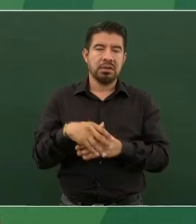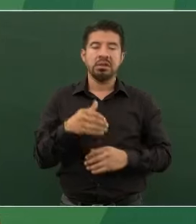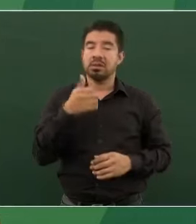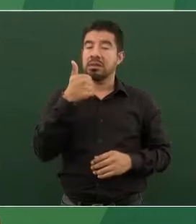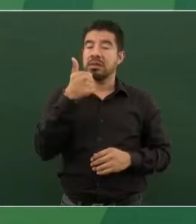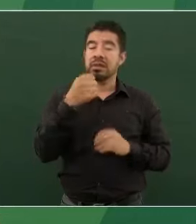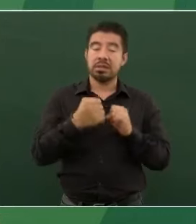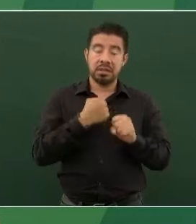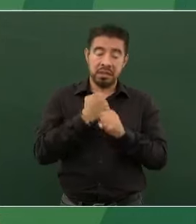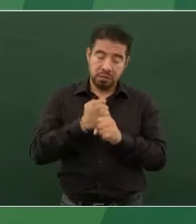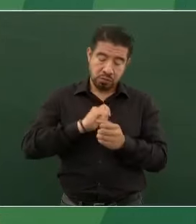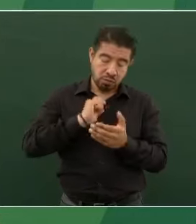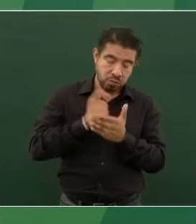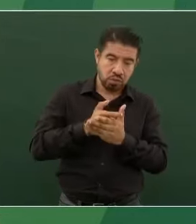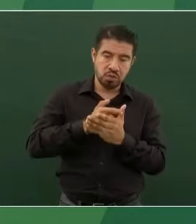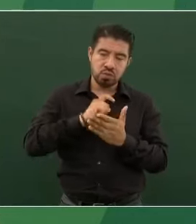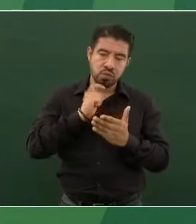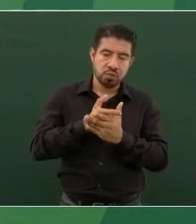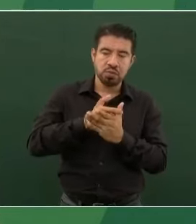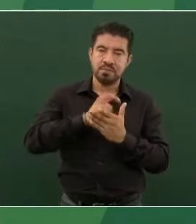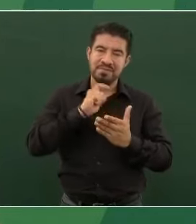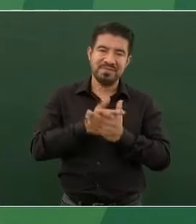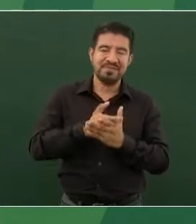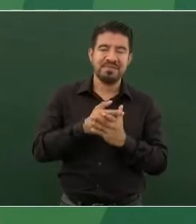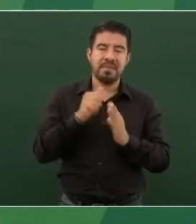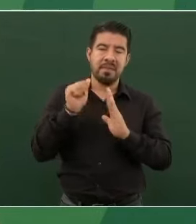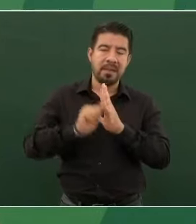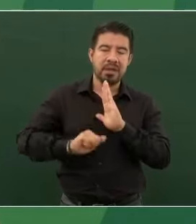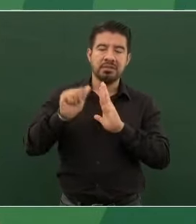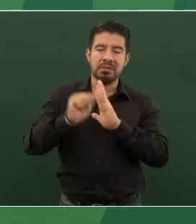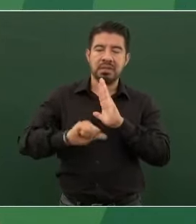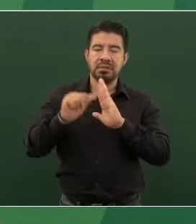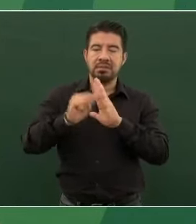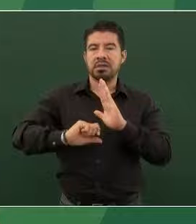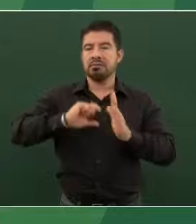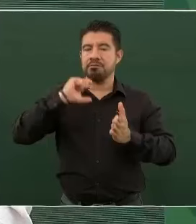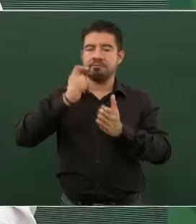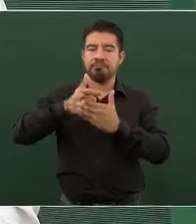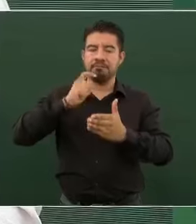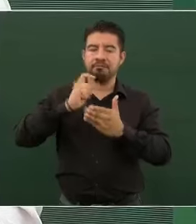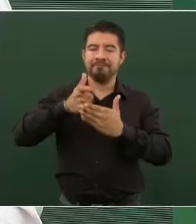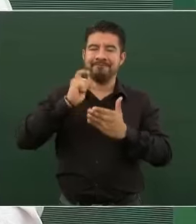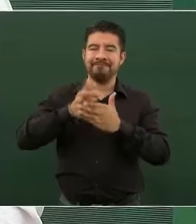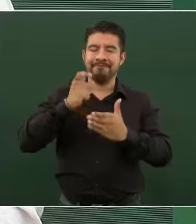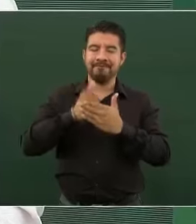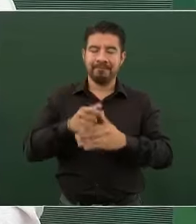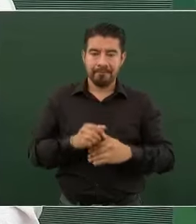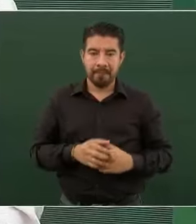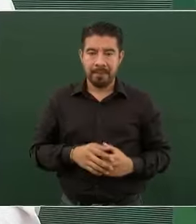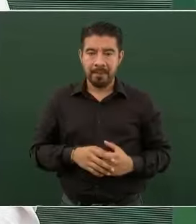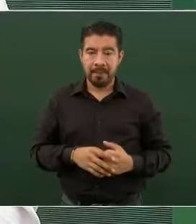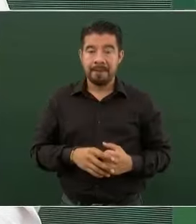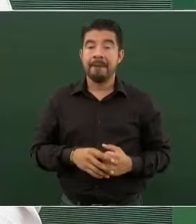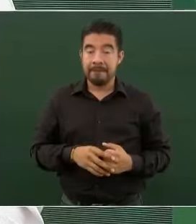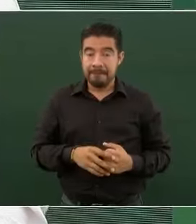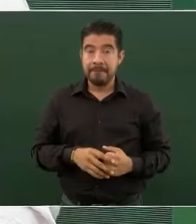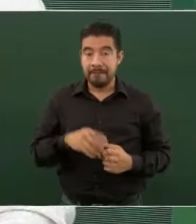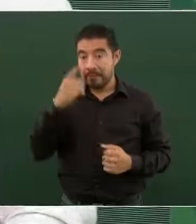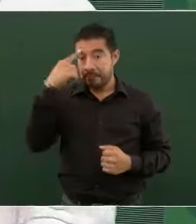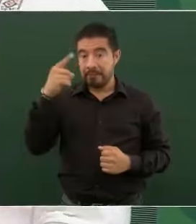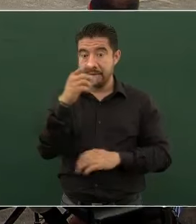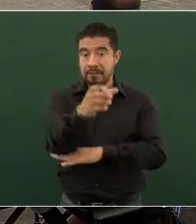mes con mes su jornal para sembrar